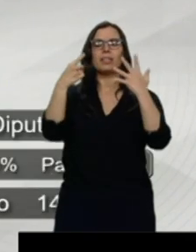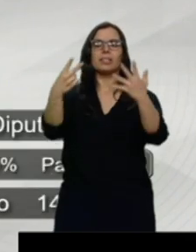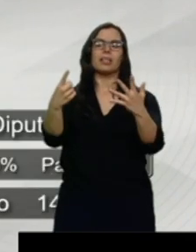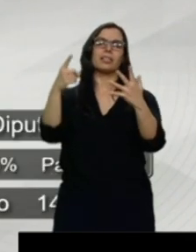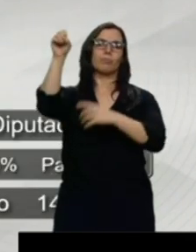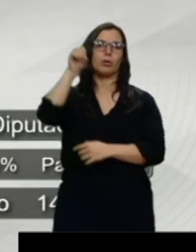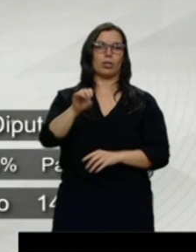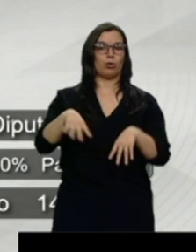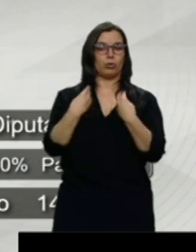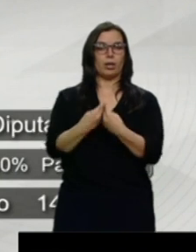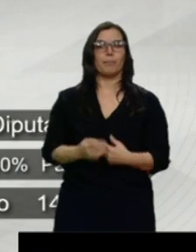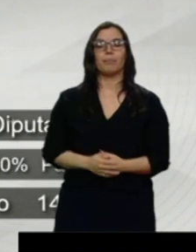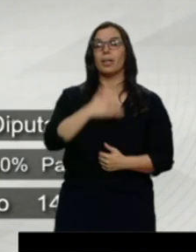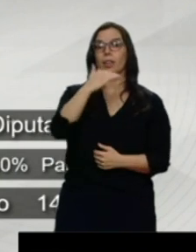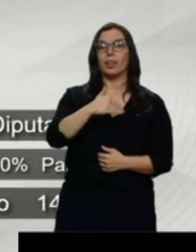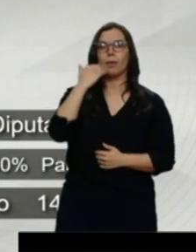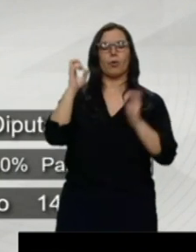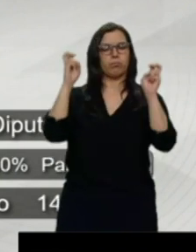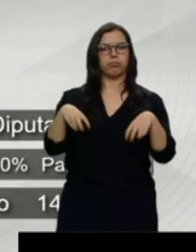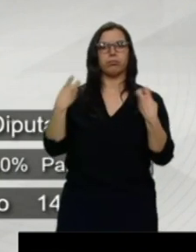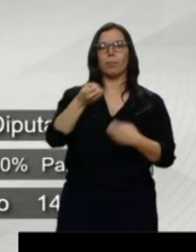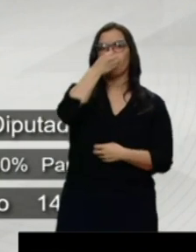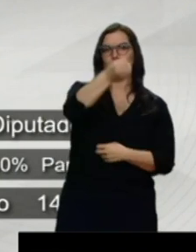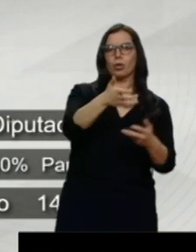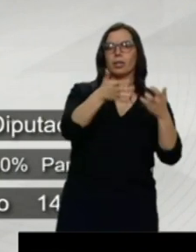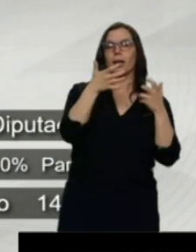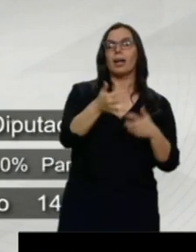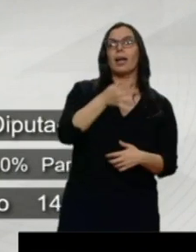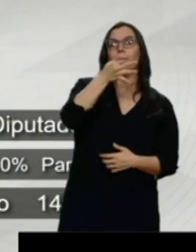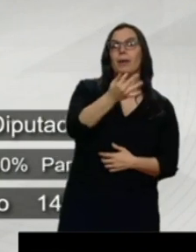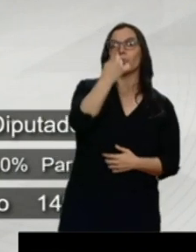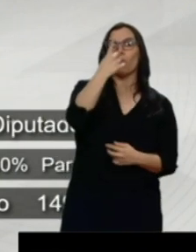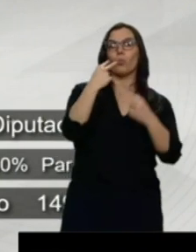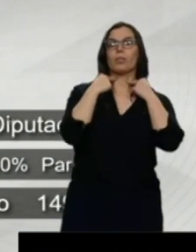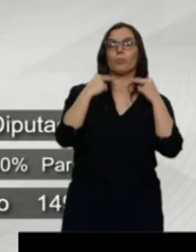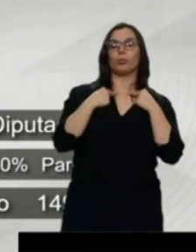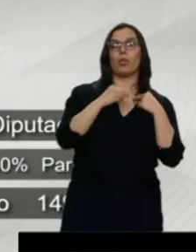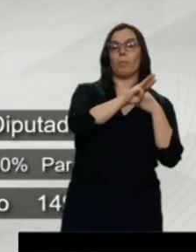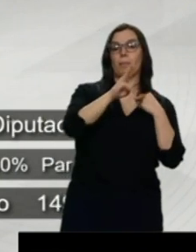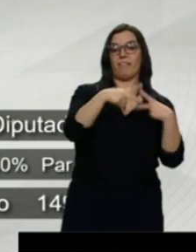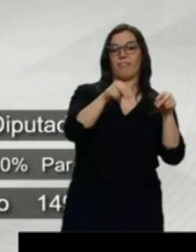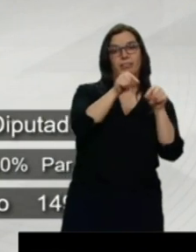Zamora el vuelco electoral gana el PSOE. Se le suma la cesión de un diputado que pasa del PP a Ciudadanos.